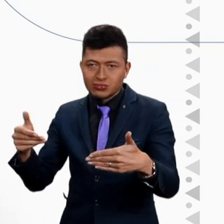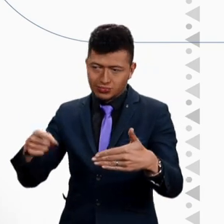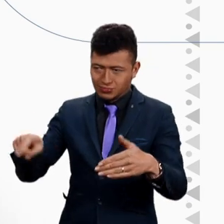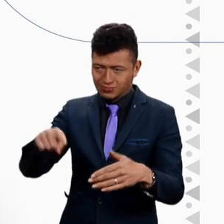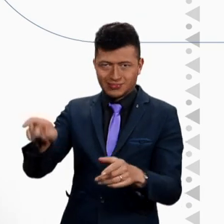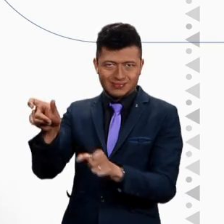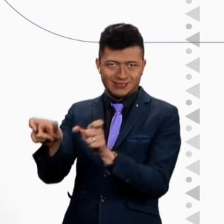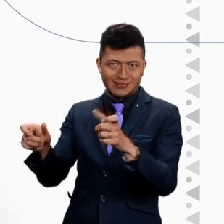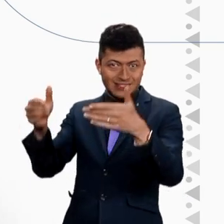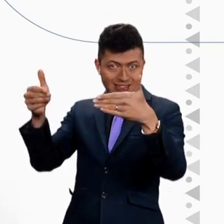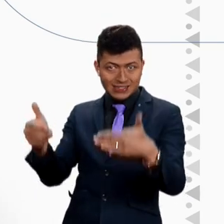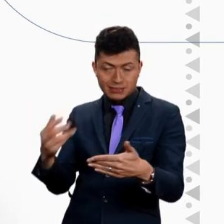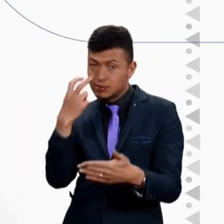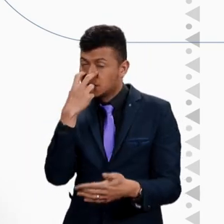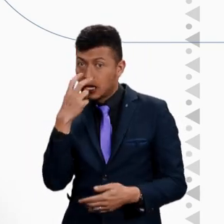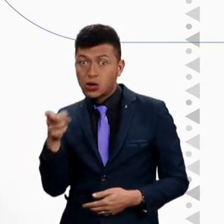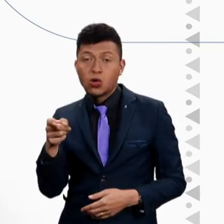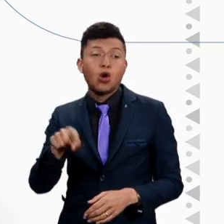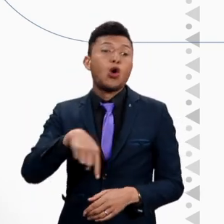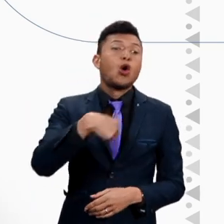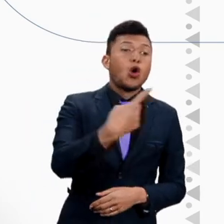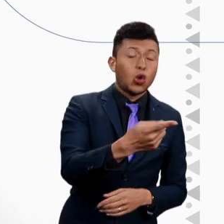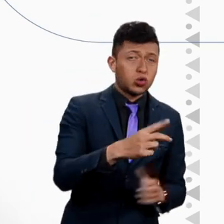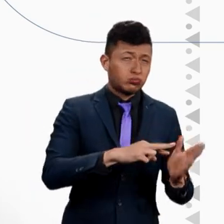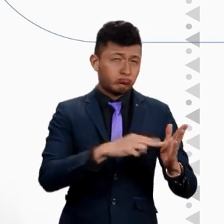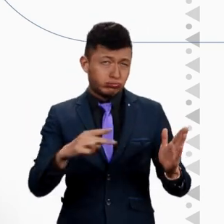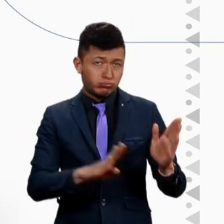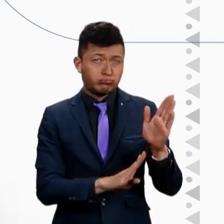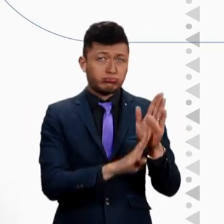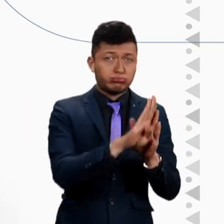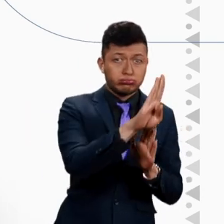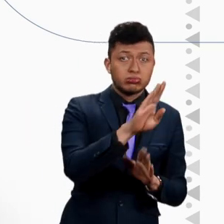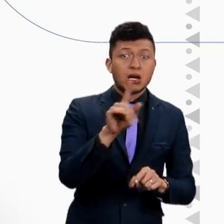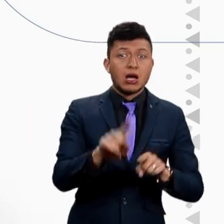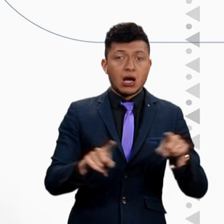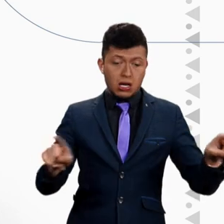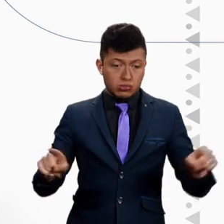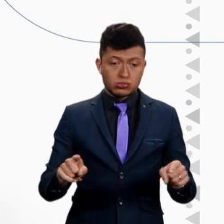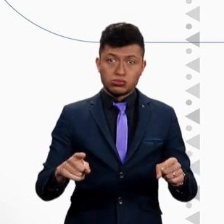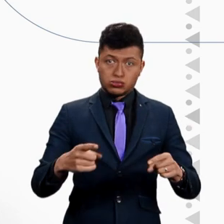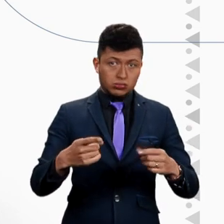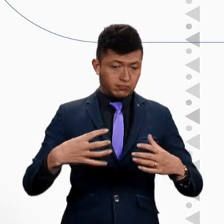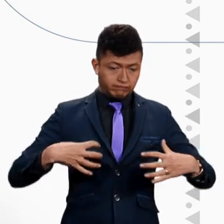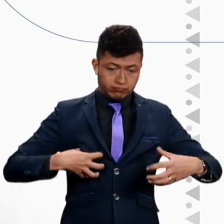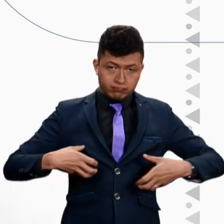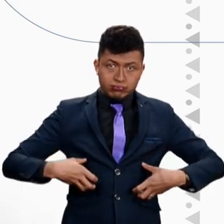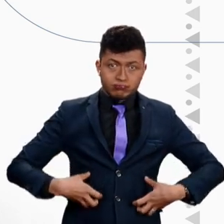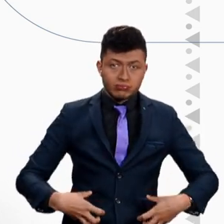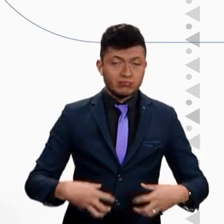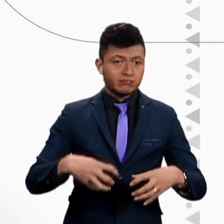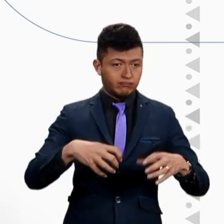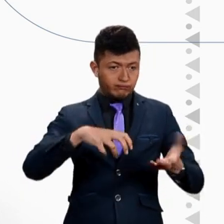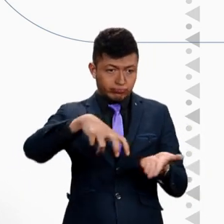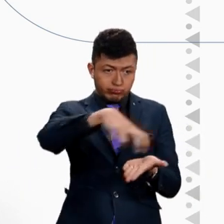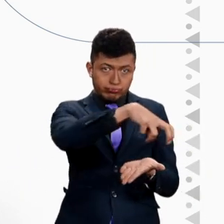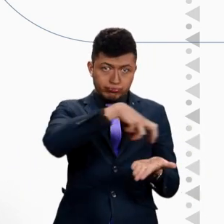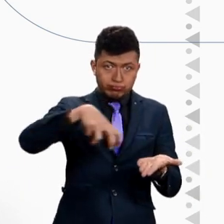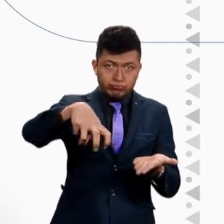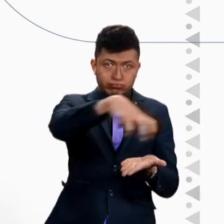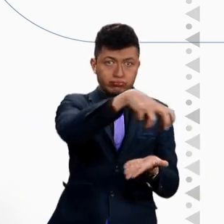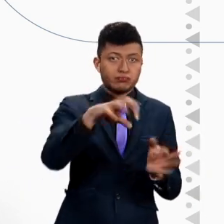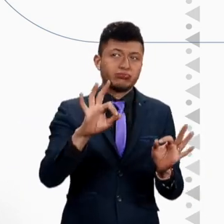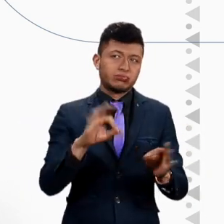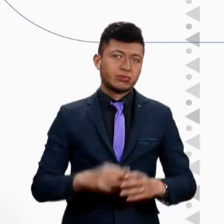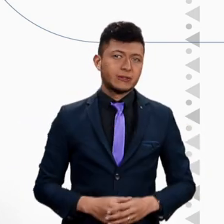niños y niñas con discapacidad visual. Hay otras mucho más sofisticadas donde se hacen corazones, extremidades inferiores y hasta costillas.